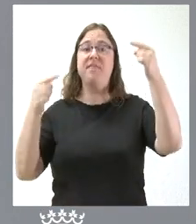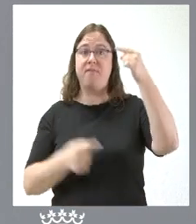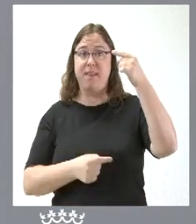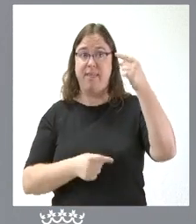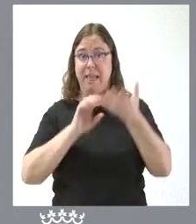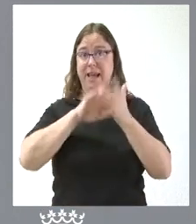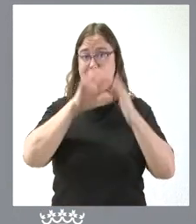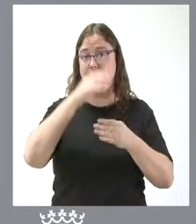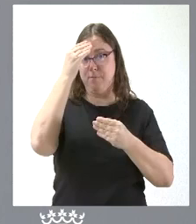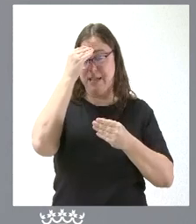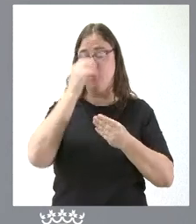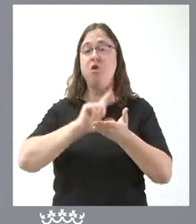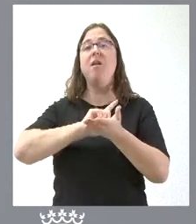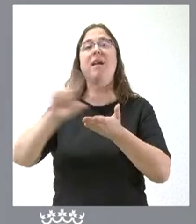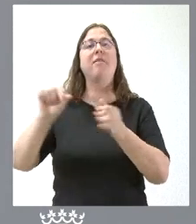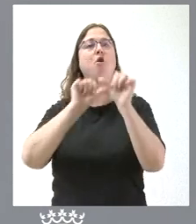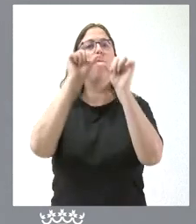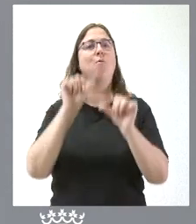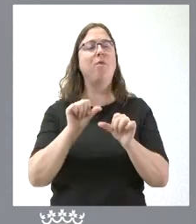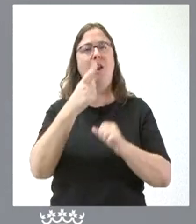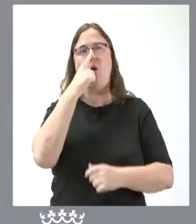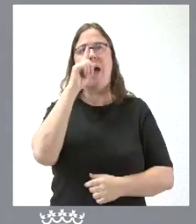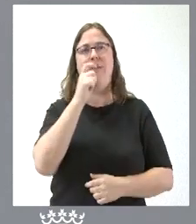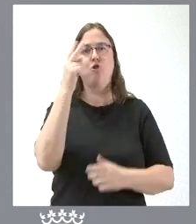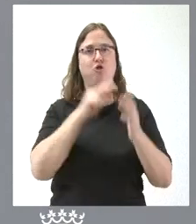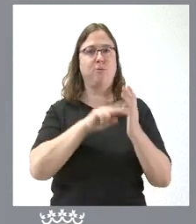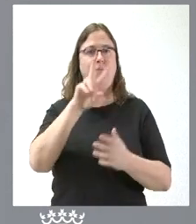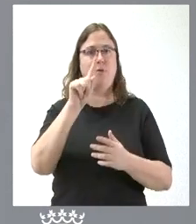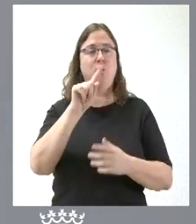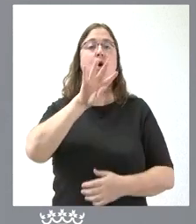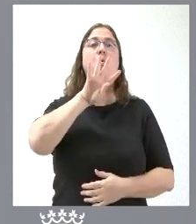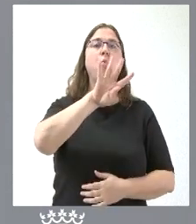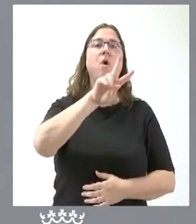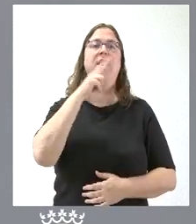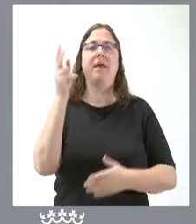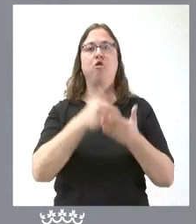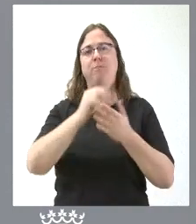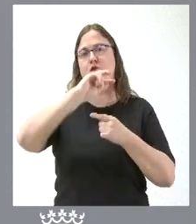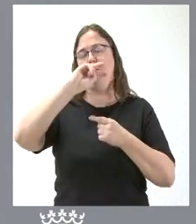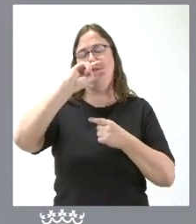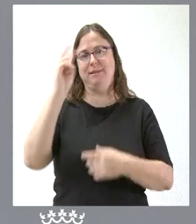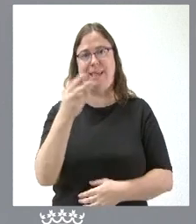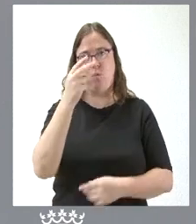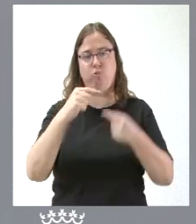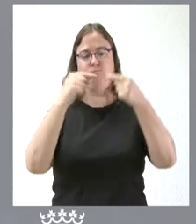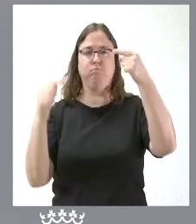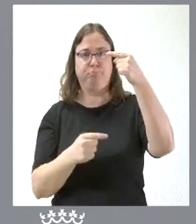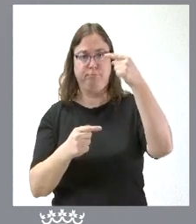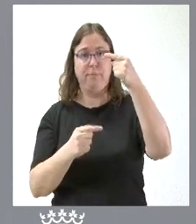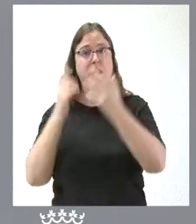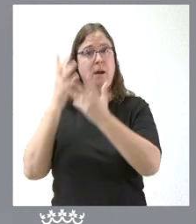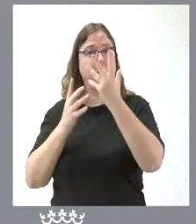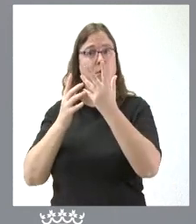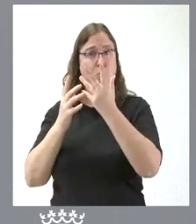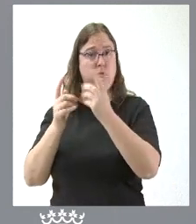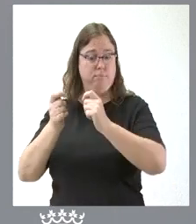Castilla y León en la liquidación del modelo del año 21? En 42 millones de euros. Es la diferencia que nosotros estimamos entre el cálculo que